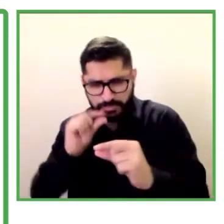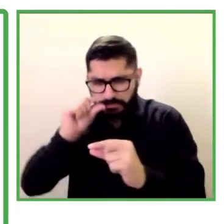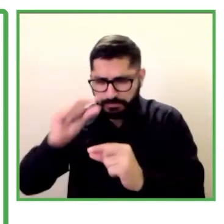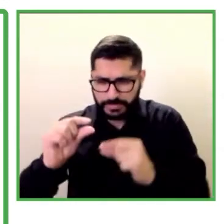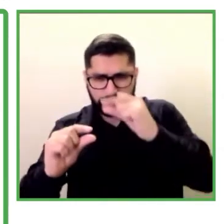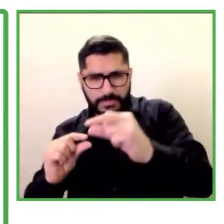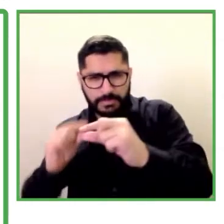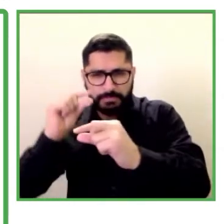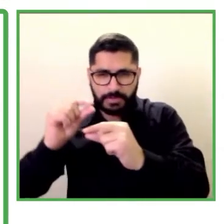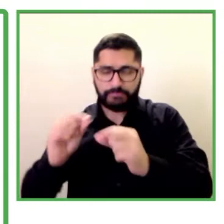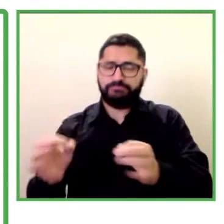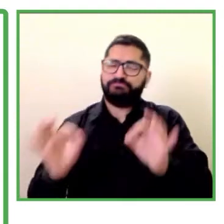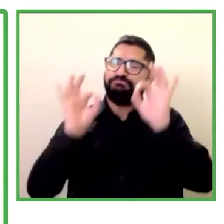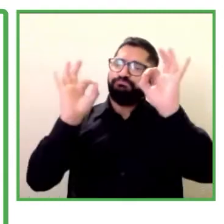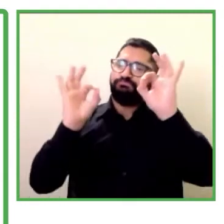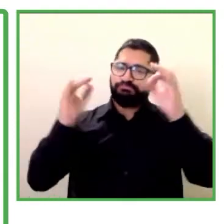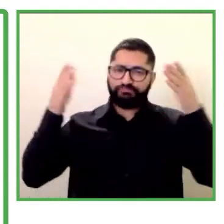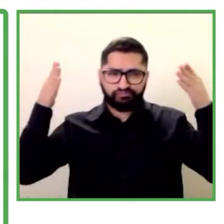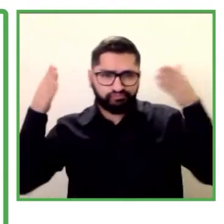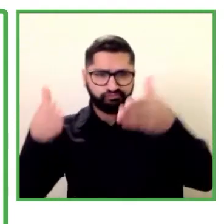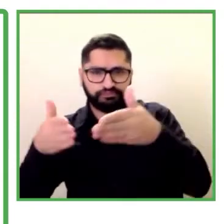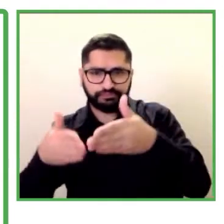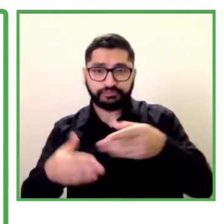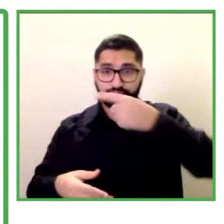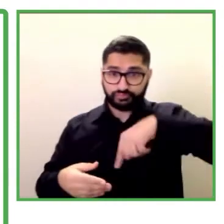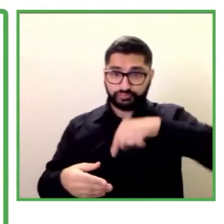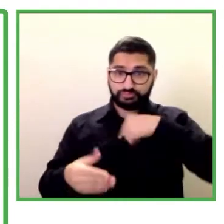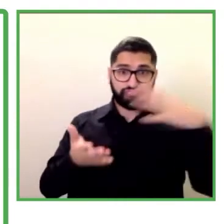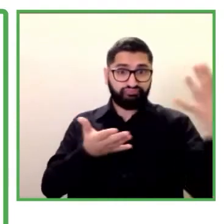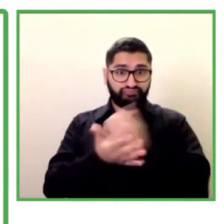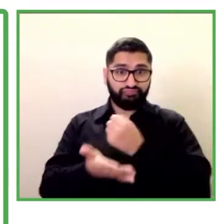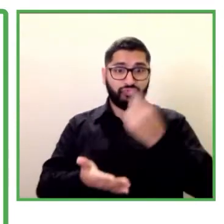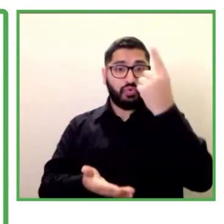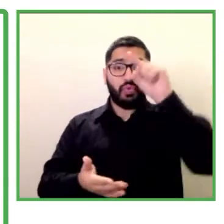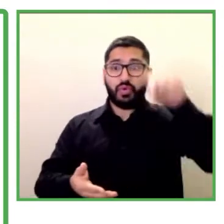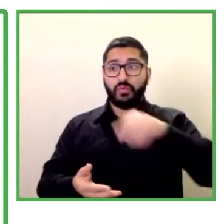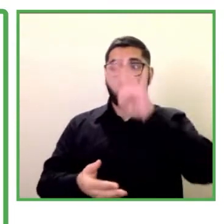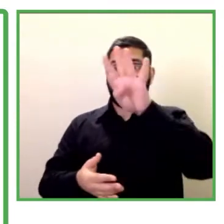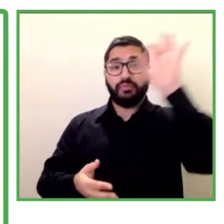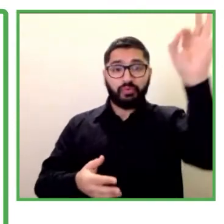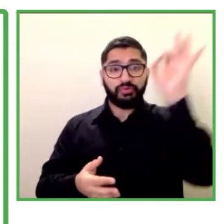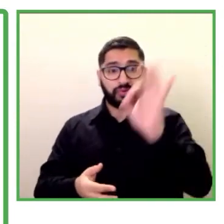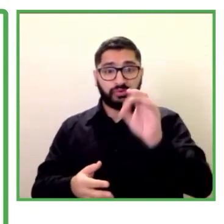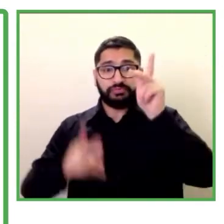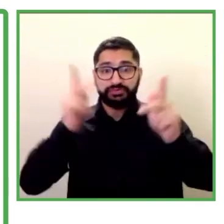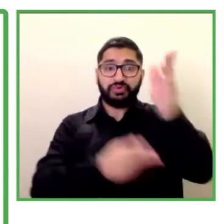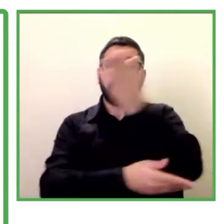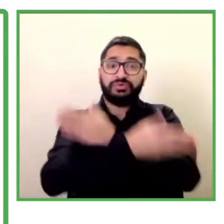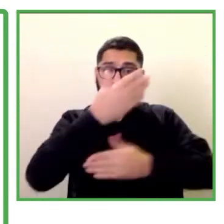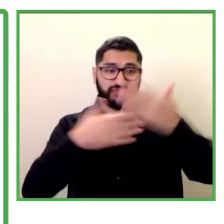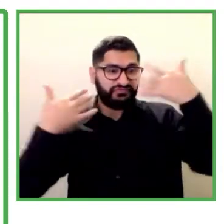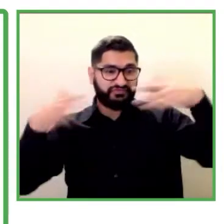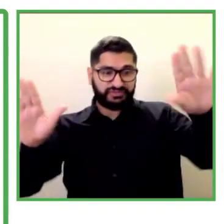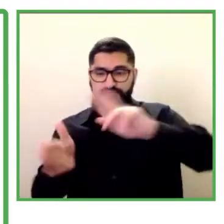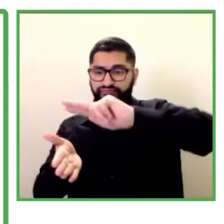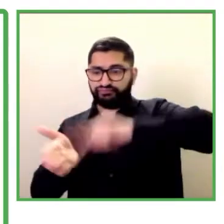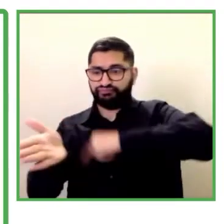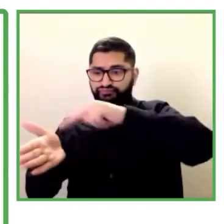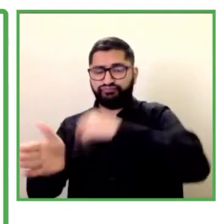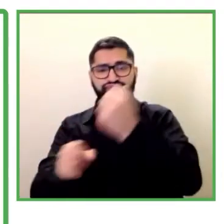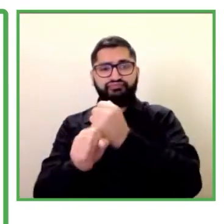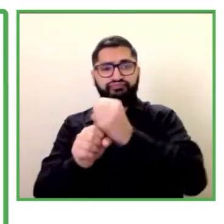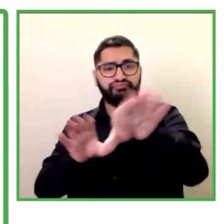de personas con discapacidad contratada se representa como 2.500 personas un poco más la base legal en Chile es del 1% si bien no son